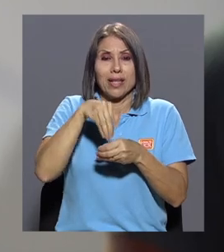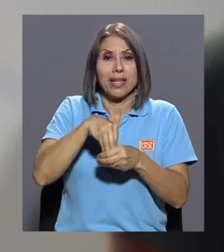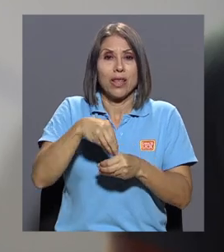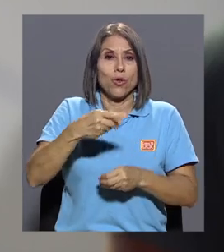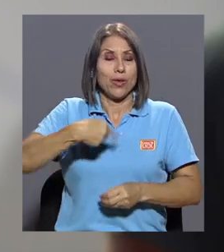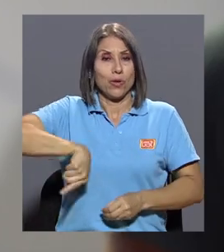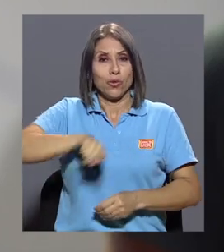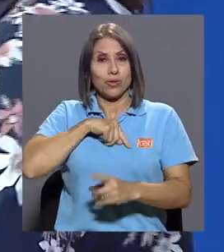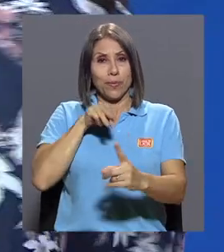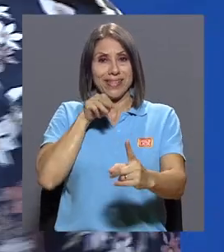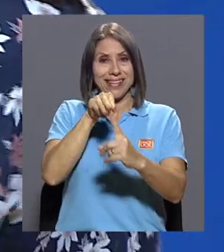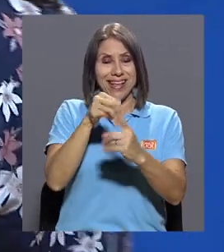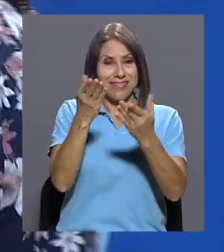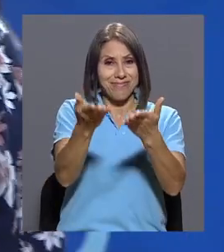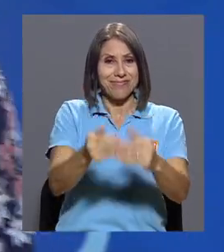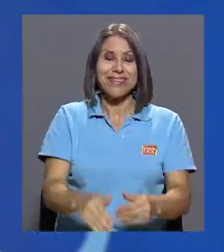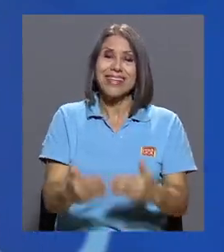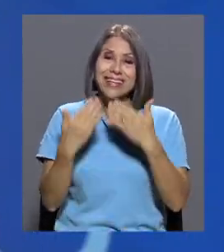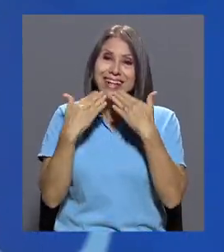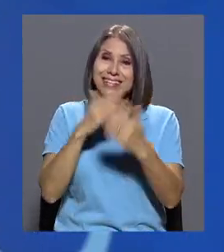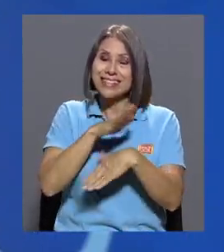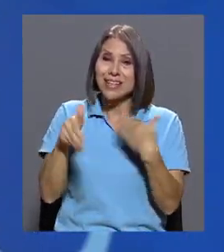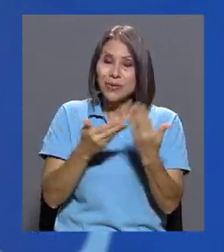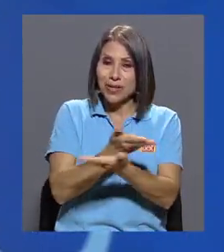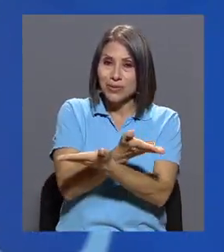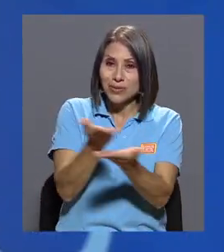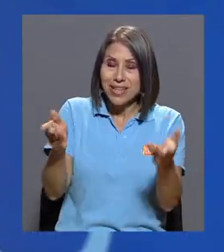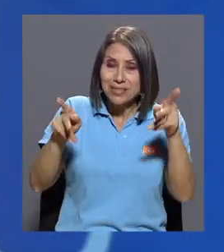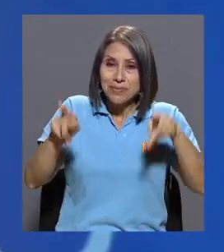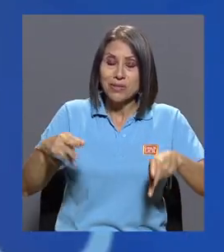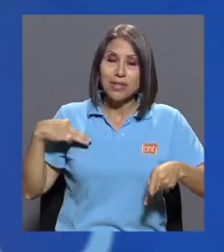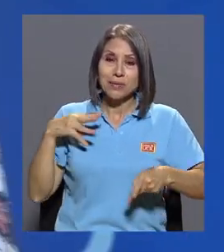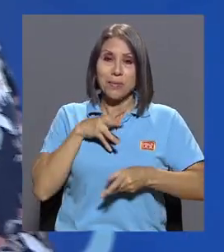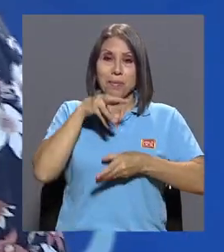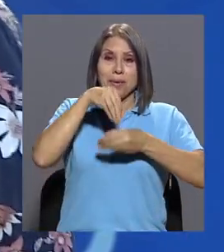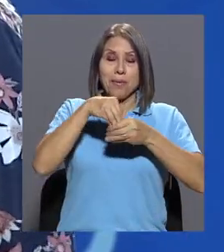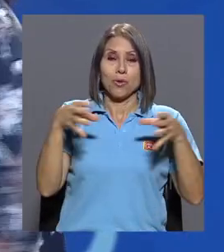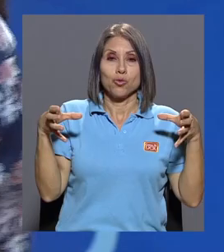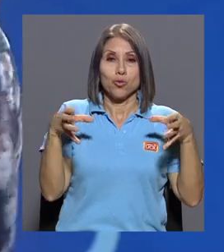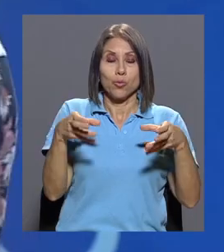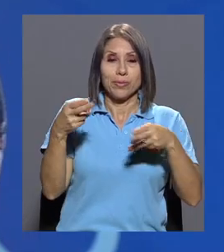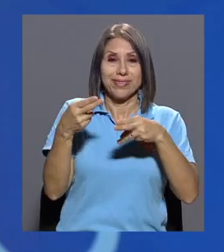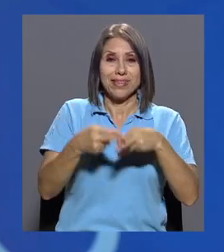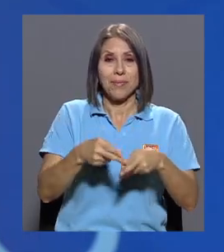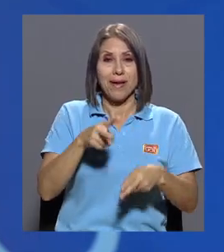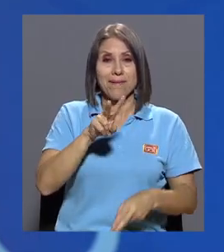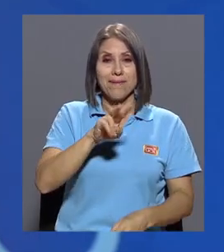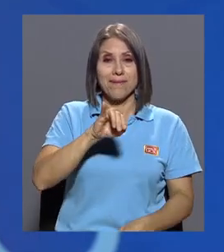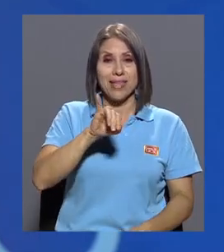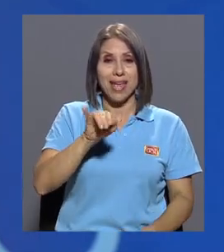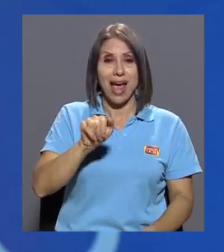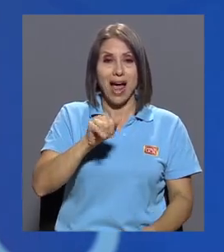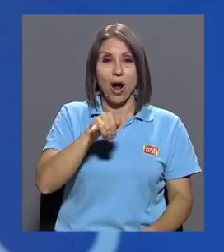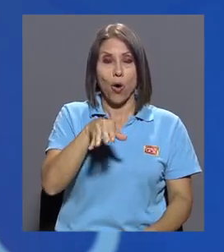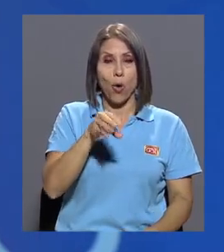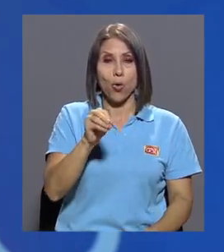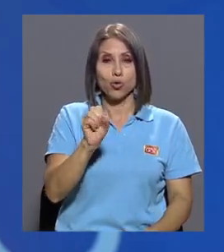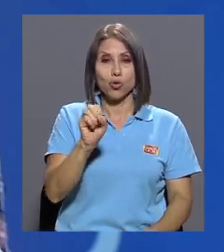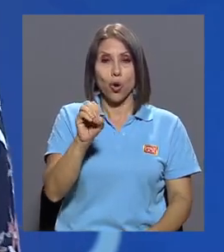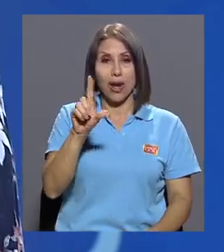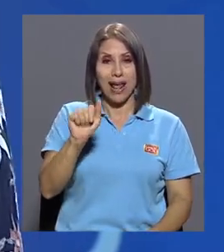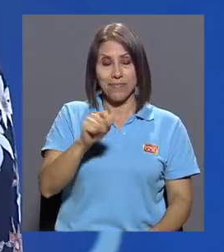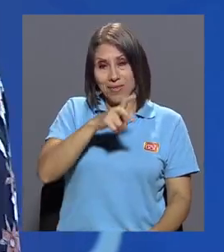nuestro mensaje. Muy bien, pues, muchísimas gracias a todas ustedes, los miembros de la colectiva Viajo Sola y a los que no están también hoy por acá.